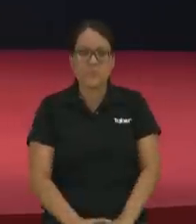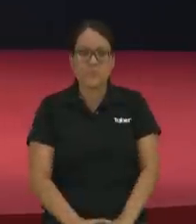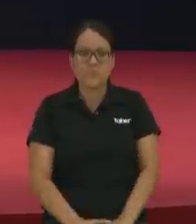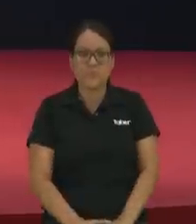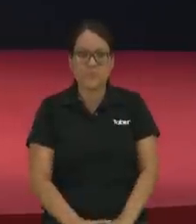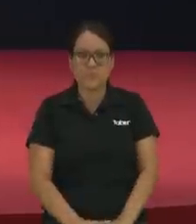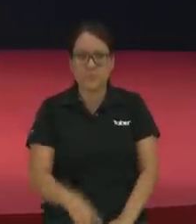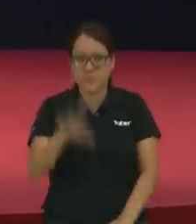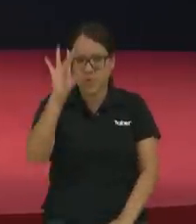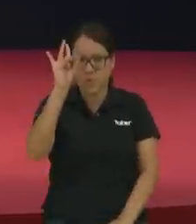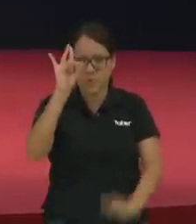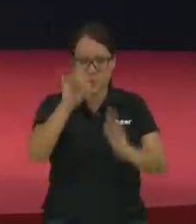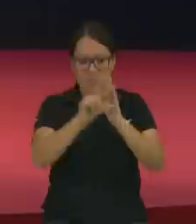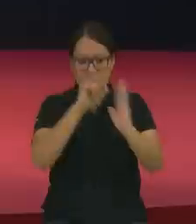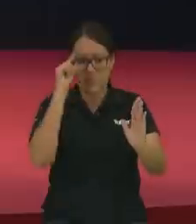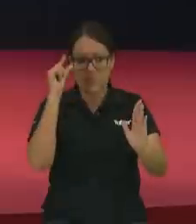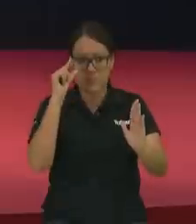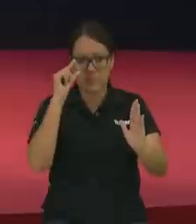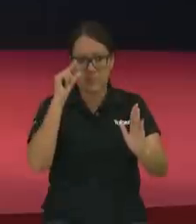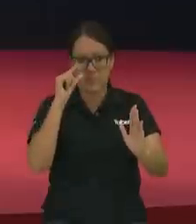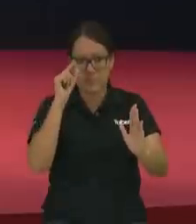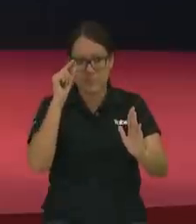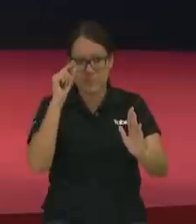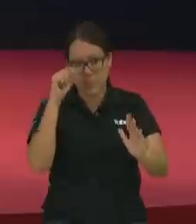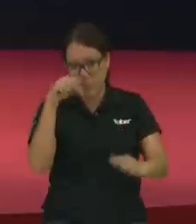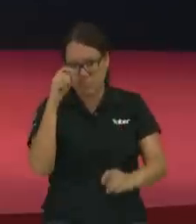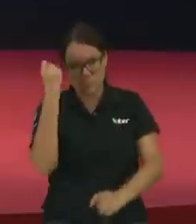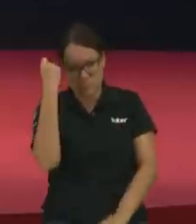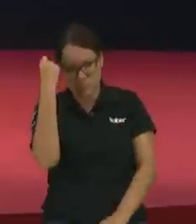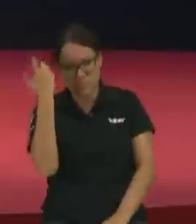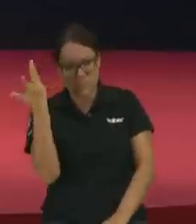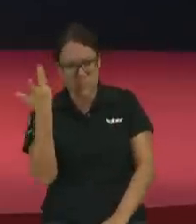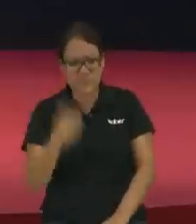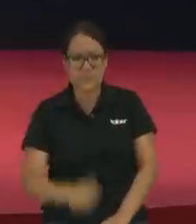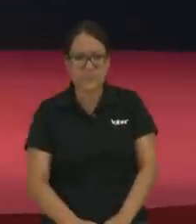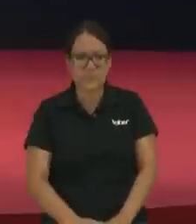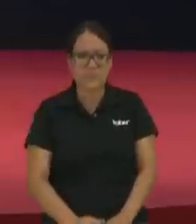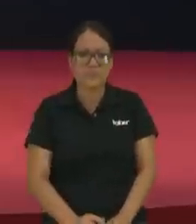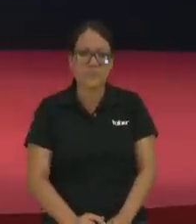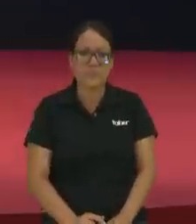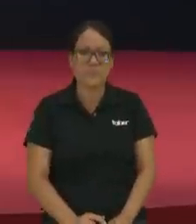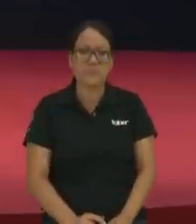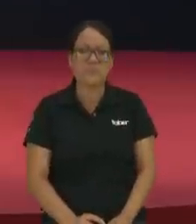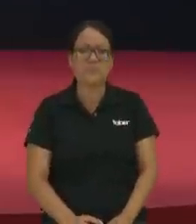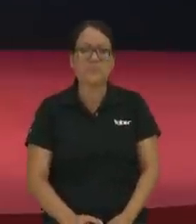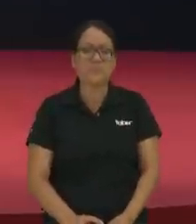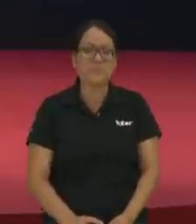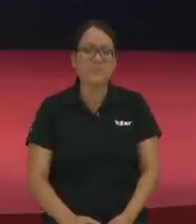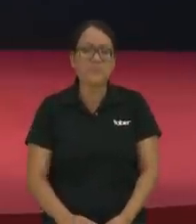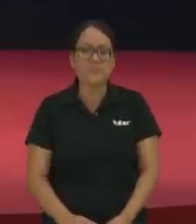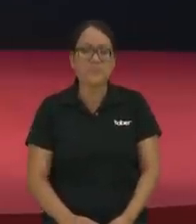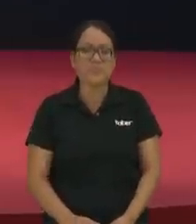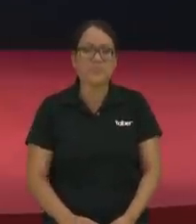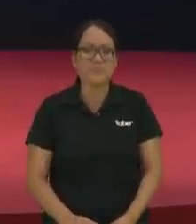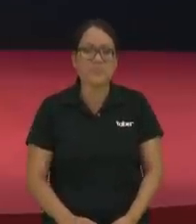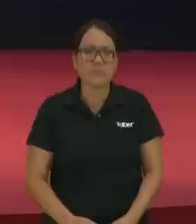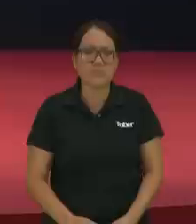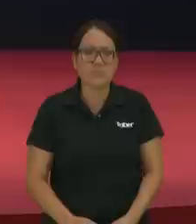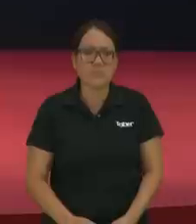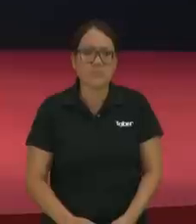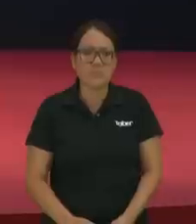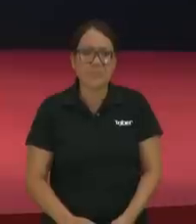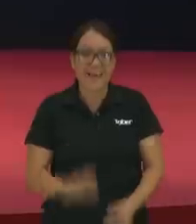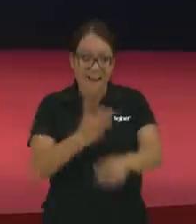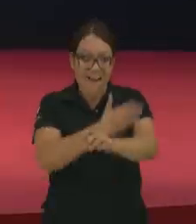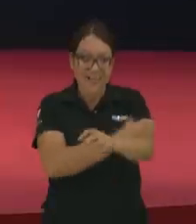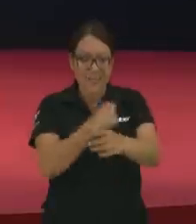versículo 8 han aprendido algo el día de hoy hermanos yo también he aprendido mucho si hubiese entendido esto